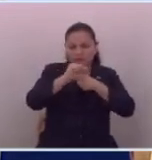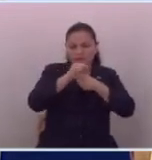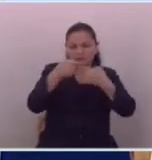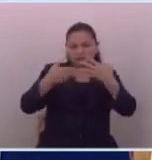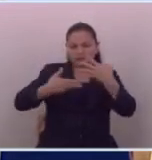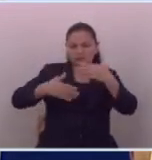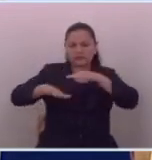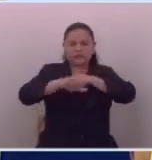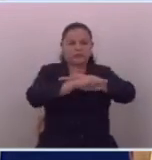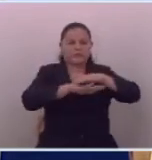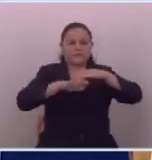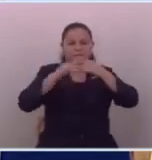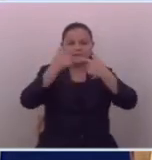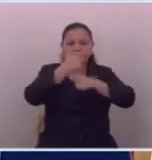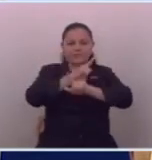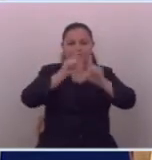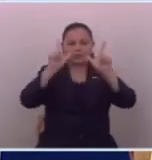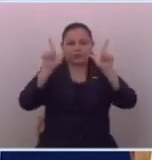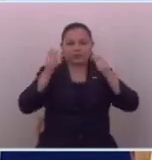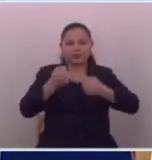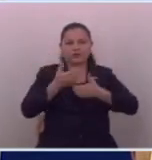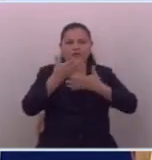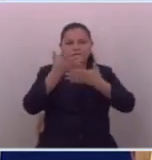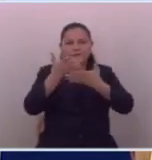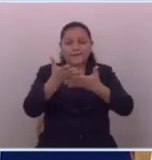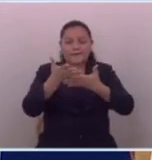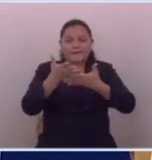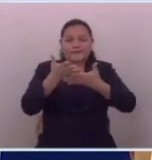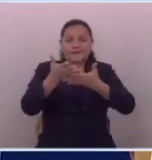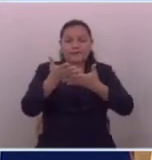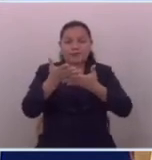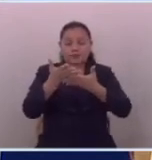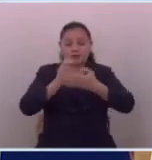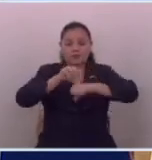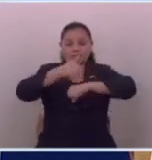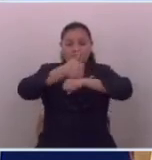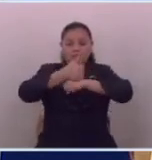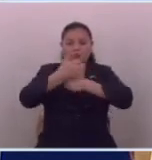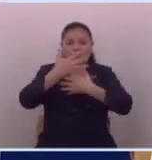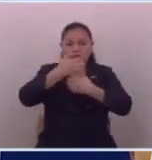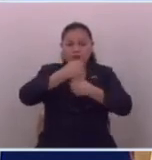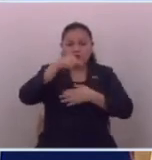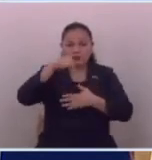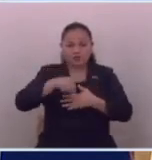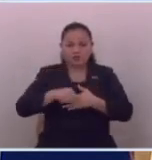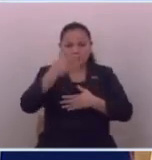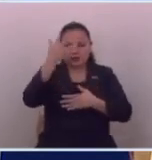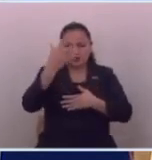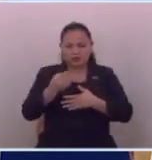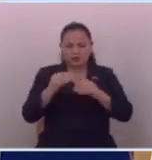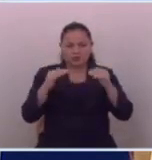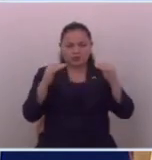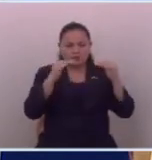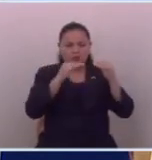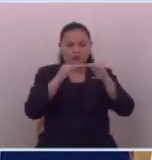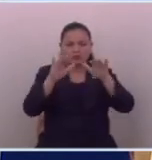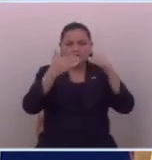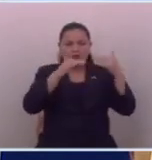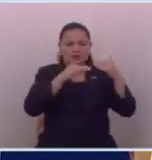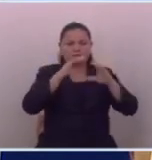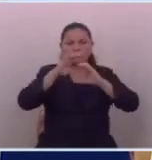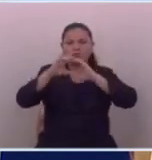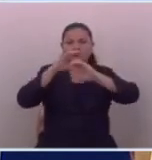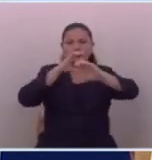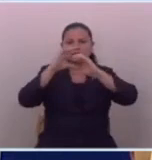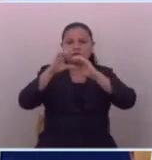del derecho fundamental de la libertad de expresión, lo cual se concretiza hoy en día a través de los diversos medios